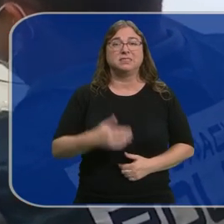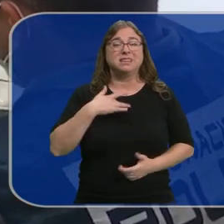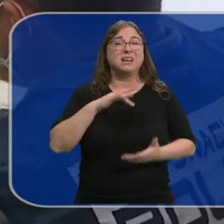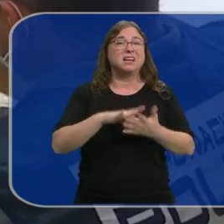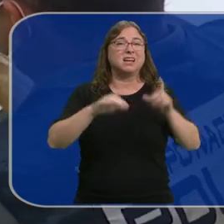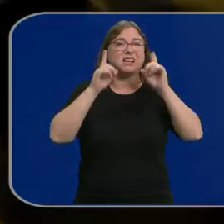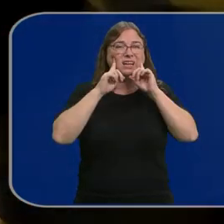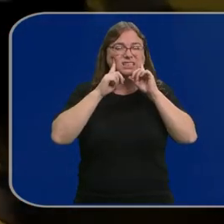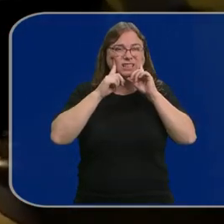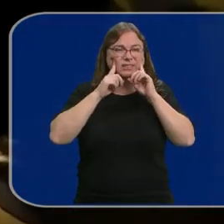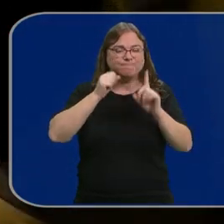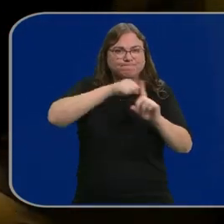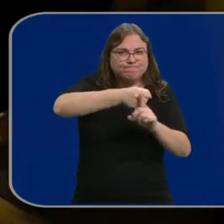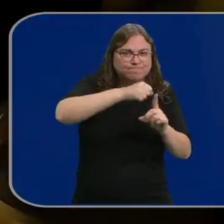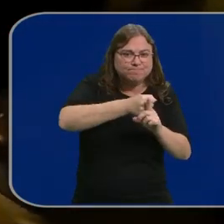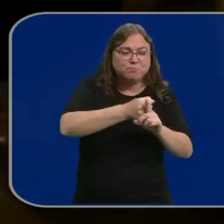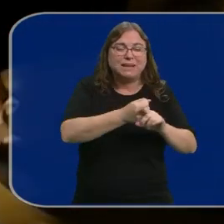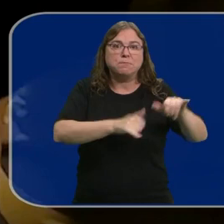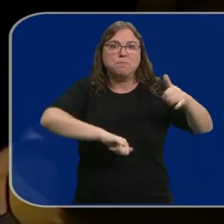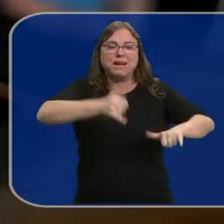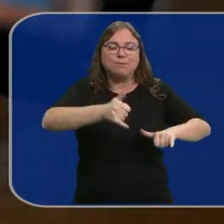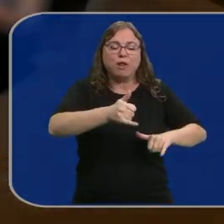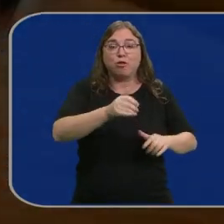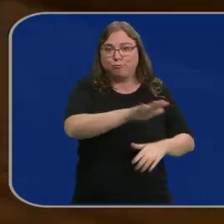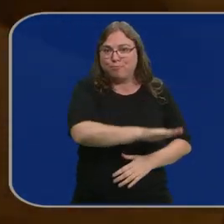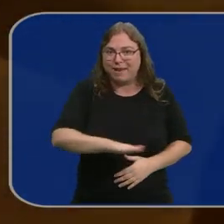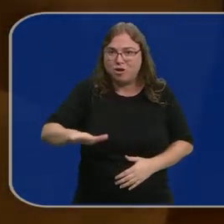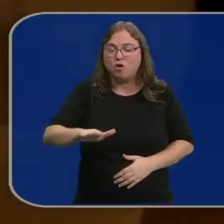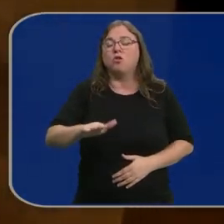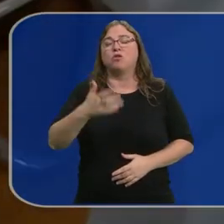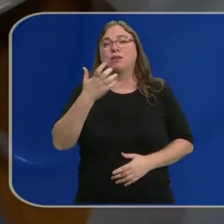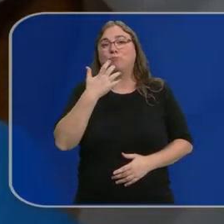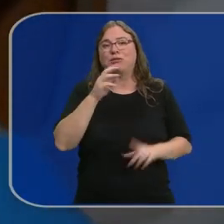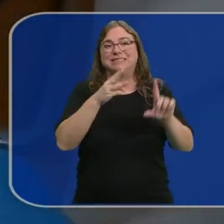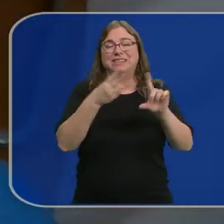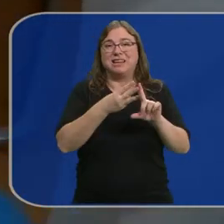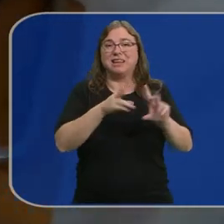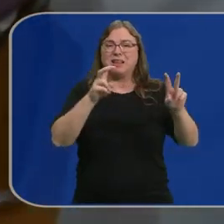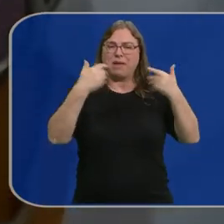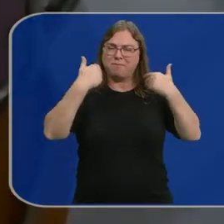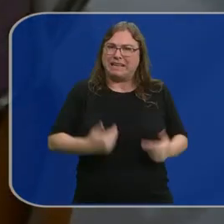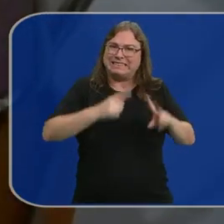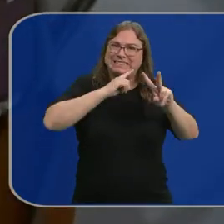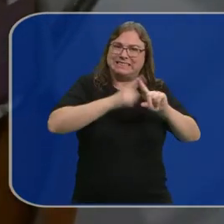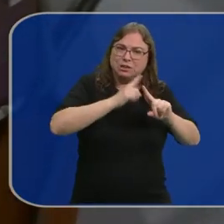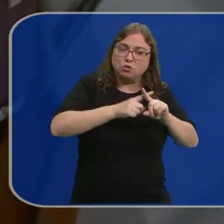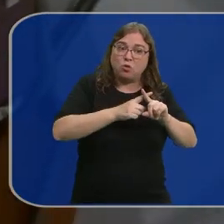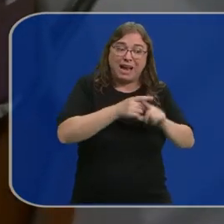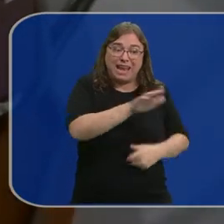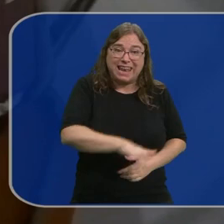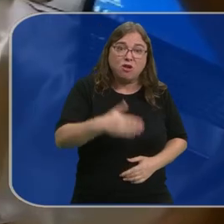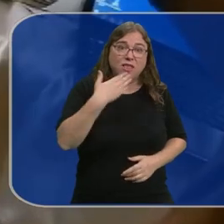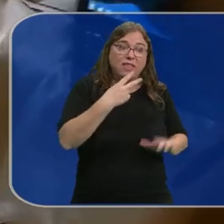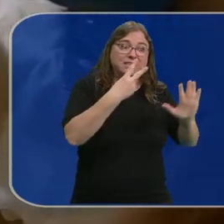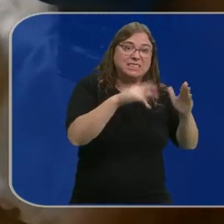Aumentan los casos de extorsión y manipulación de menores a través de Internet. Las imágenes sexuales de niños de entre 7 y 10 años se han tomado a sí